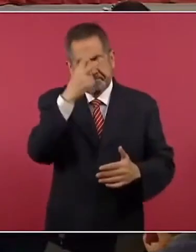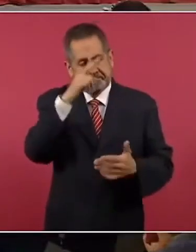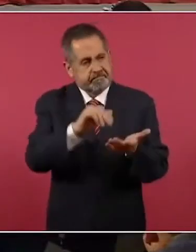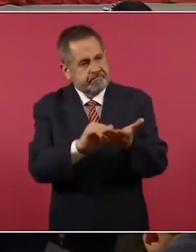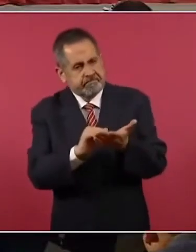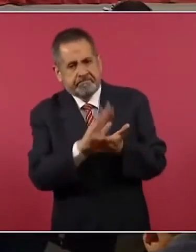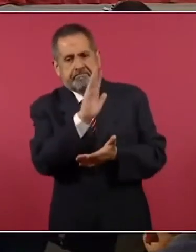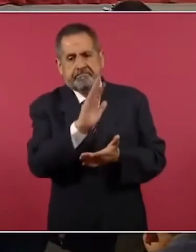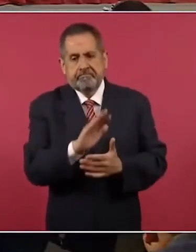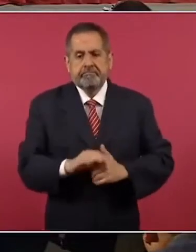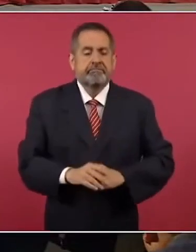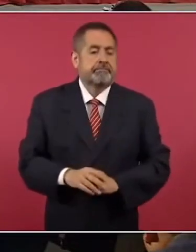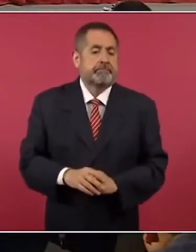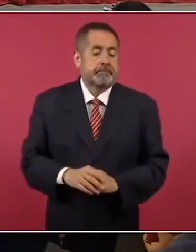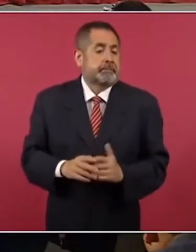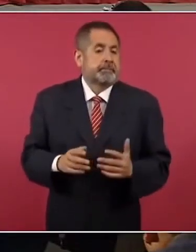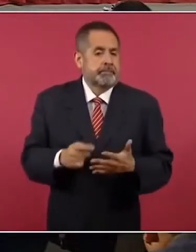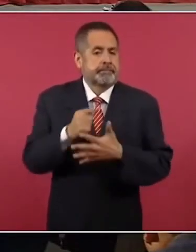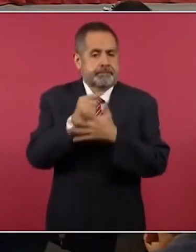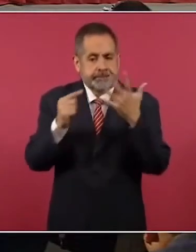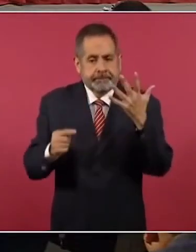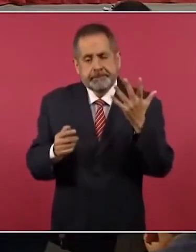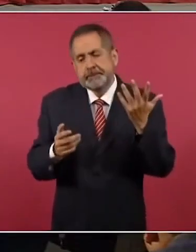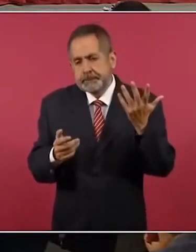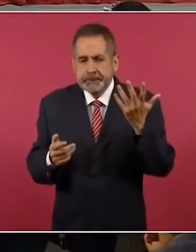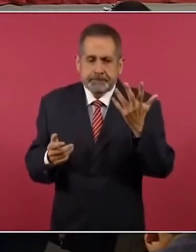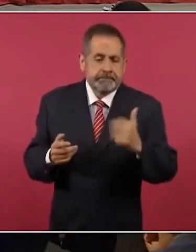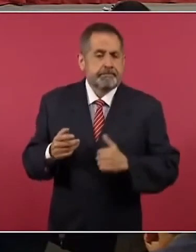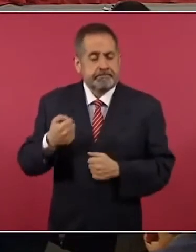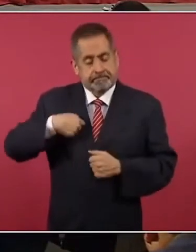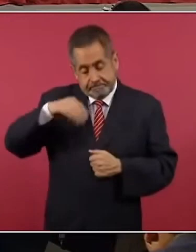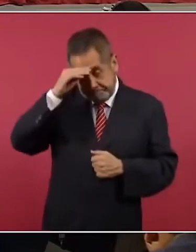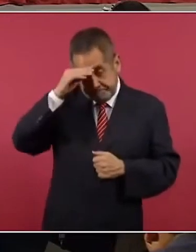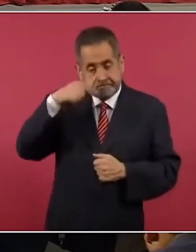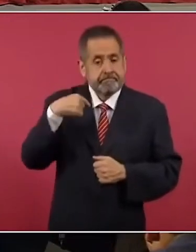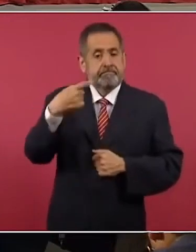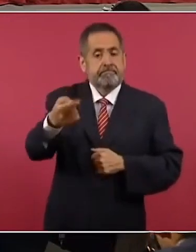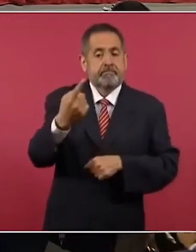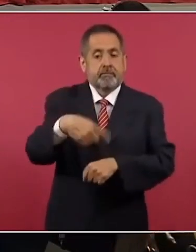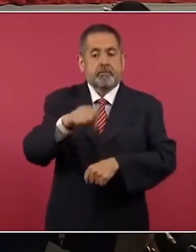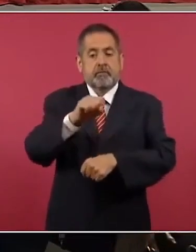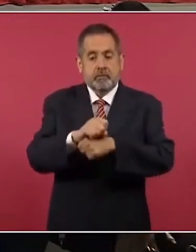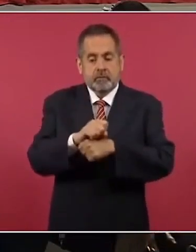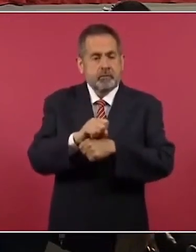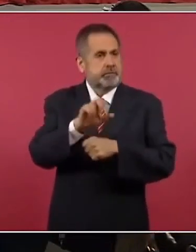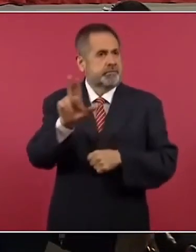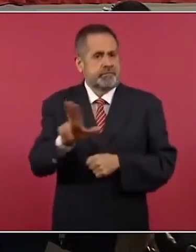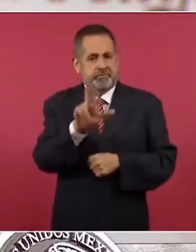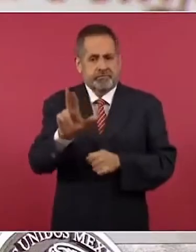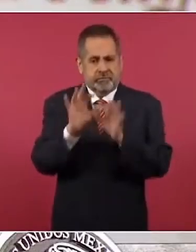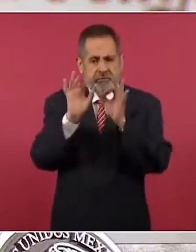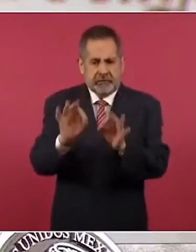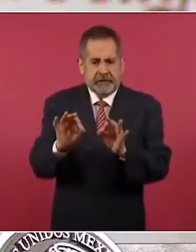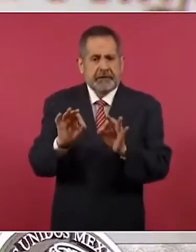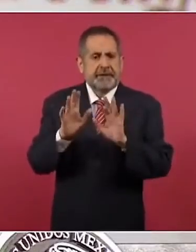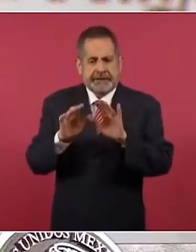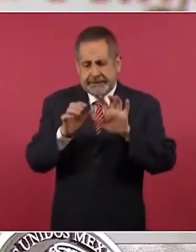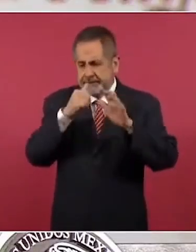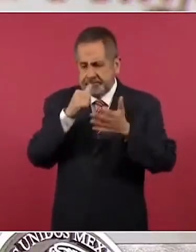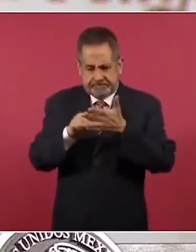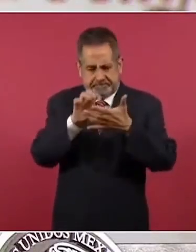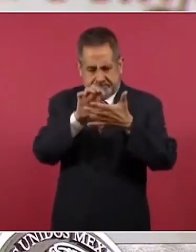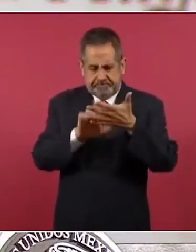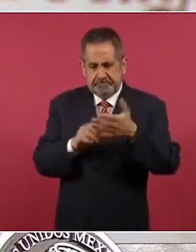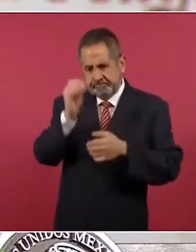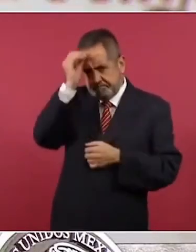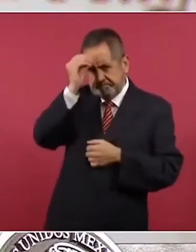Pues eso, eso sería todo, señor presidente. Nosotros la semana próxima, el martes específicamente, ya habremos